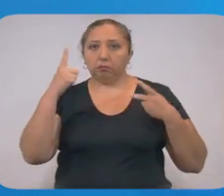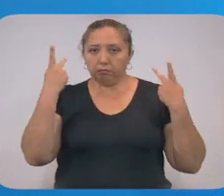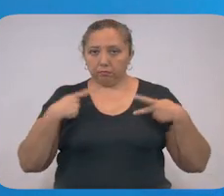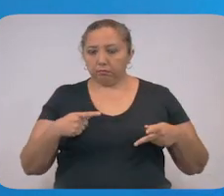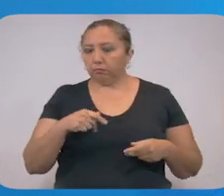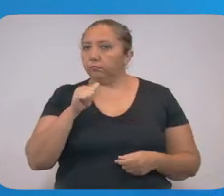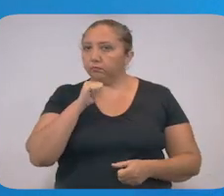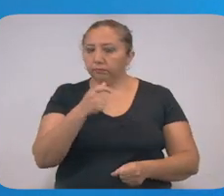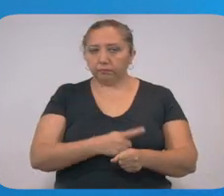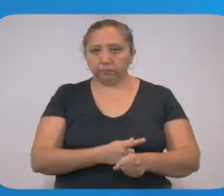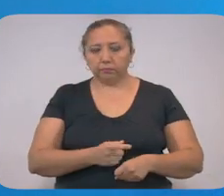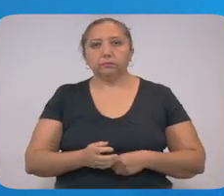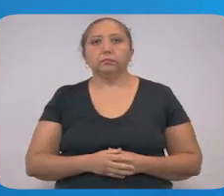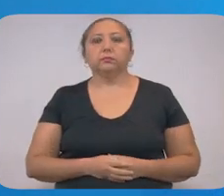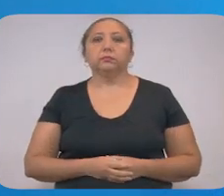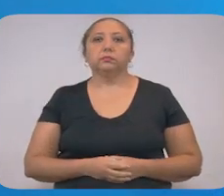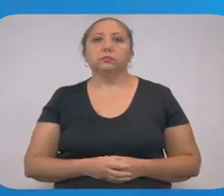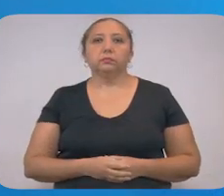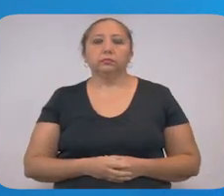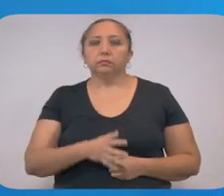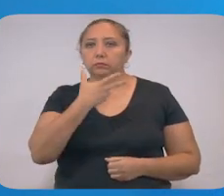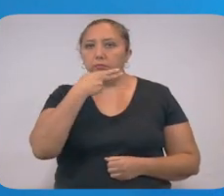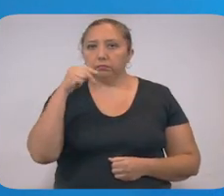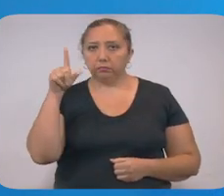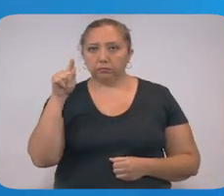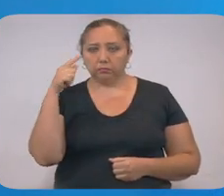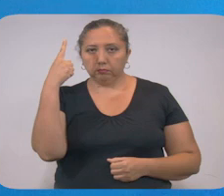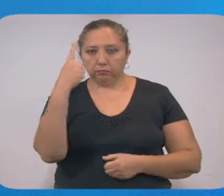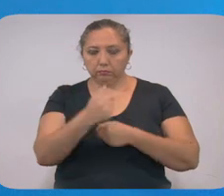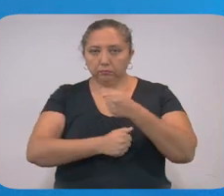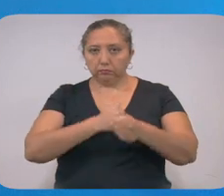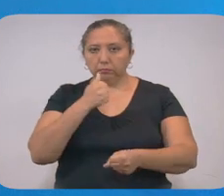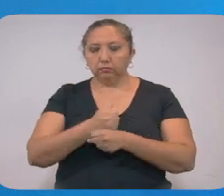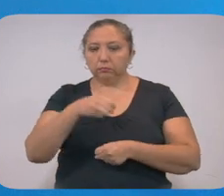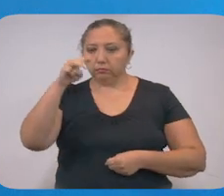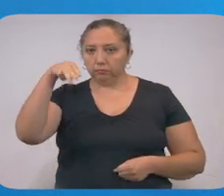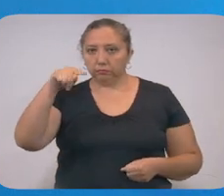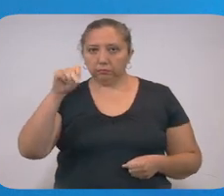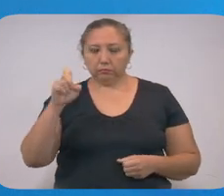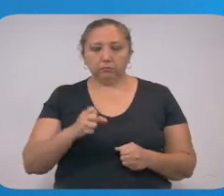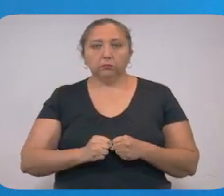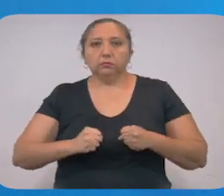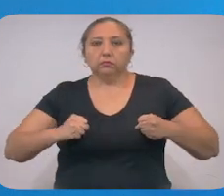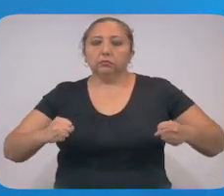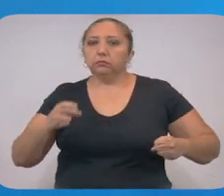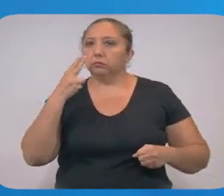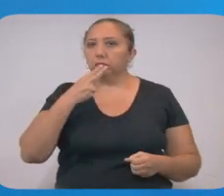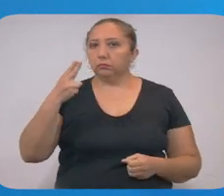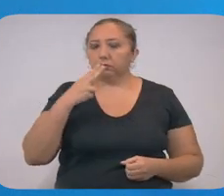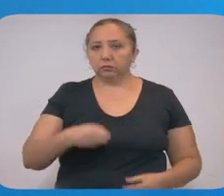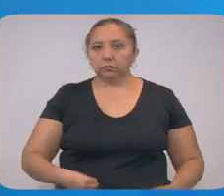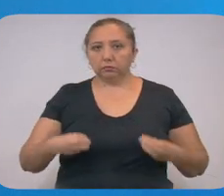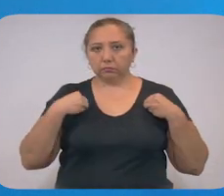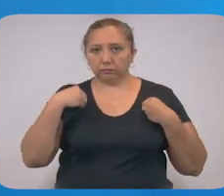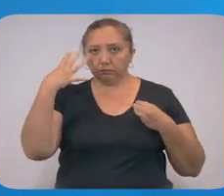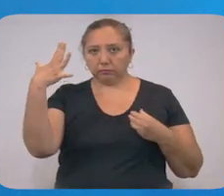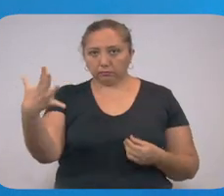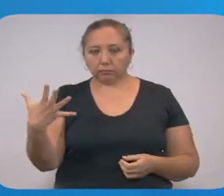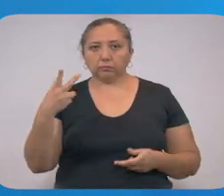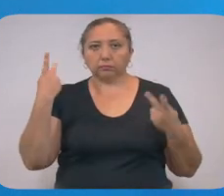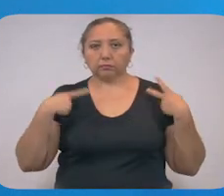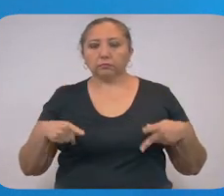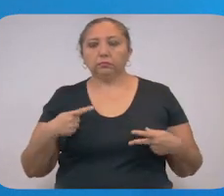persona que no presenta síntomas. Hombre de 71 años de Motul, con obesidad y tabaquismo, convivía con 5